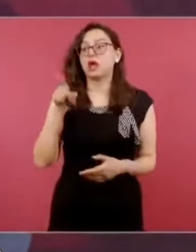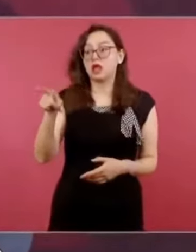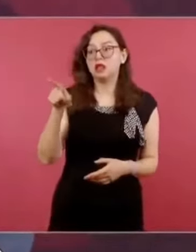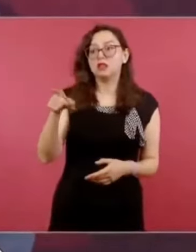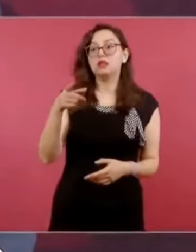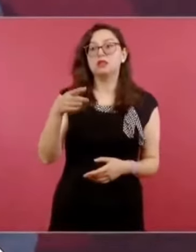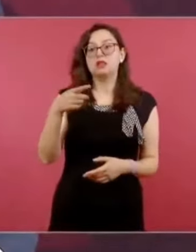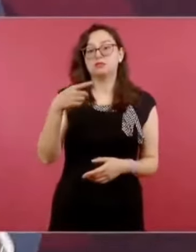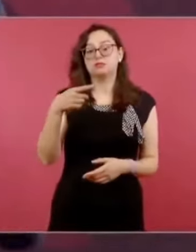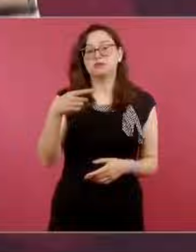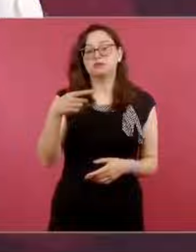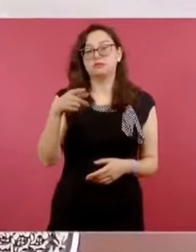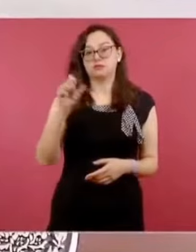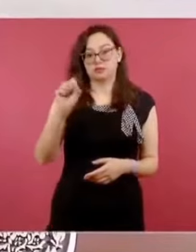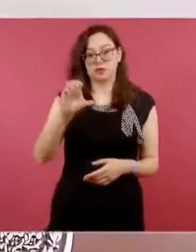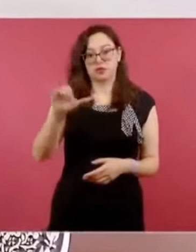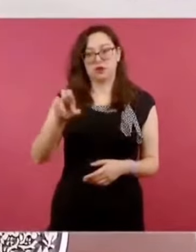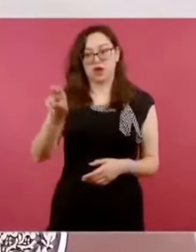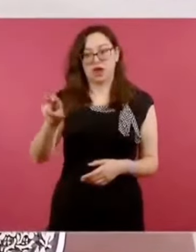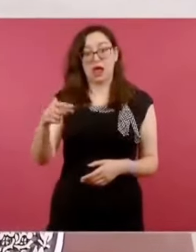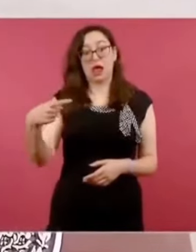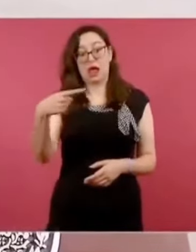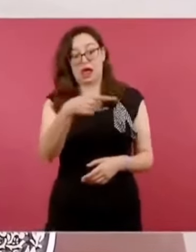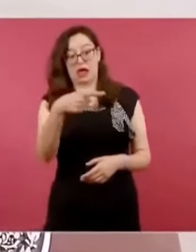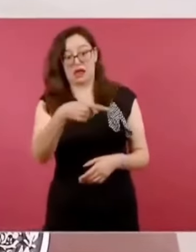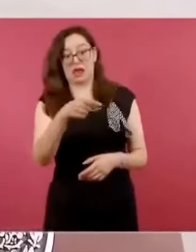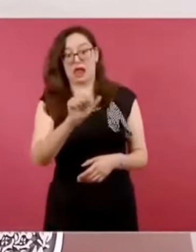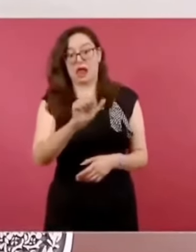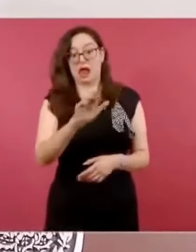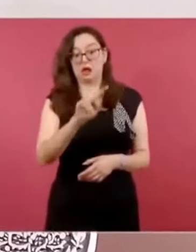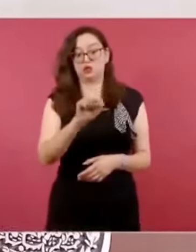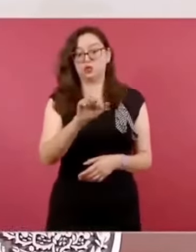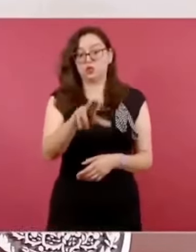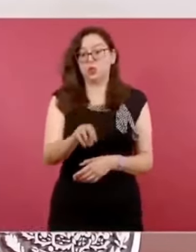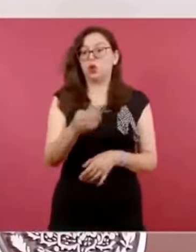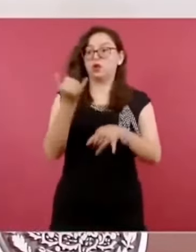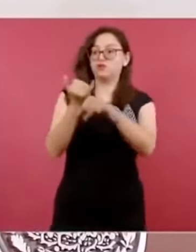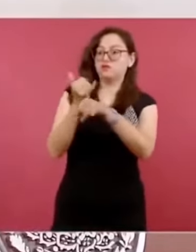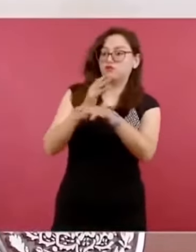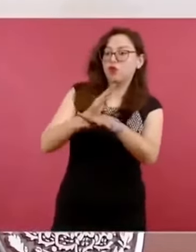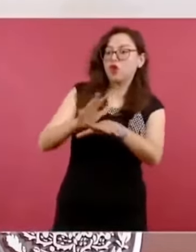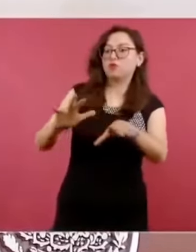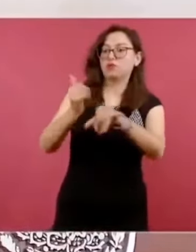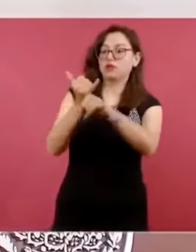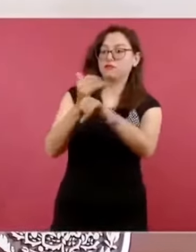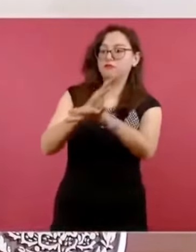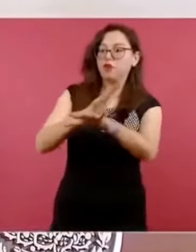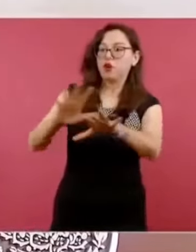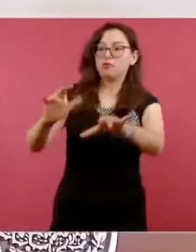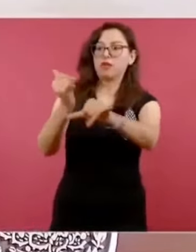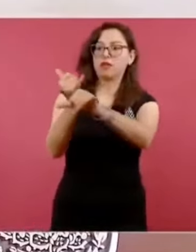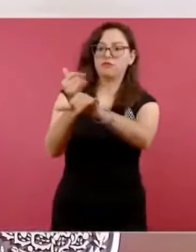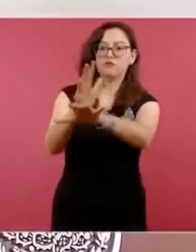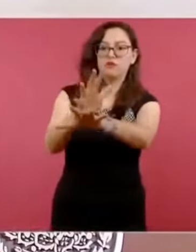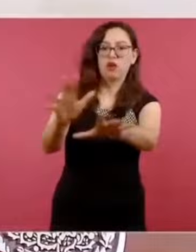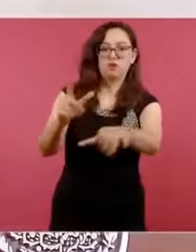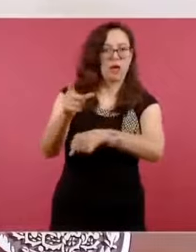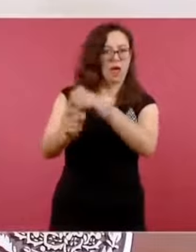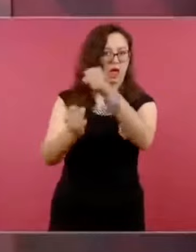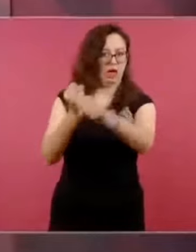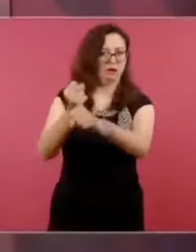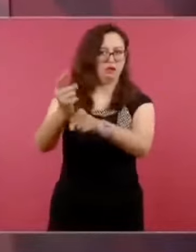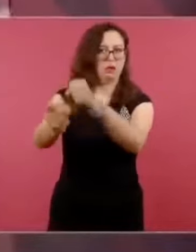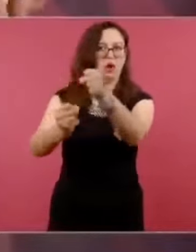porque no recuerdo